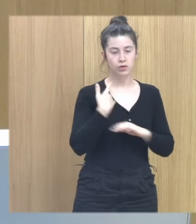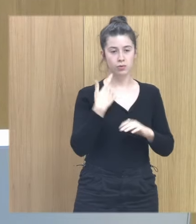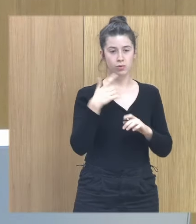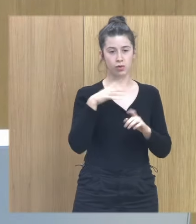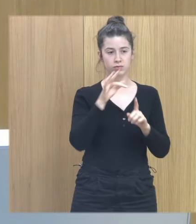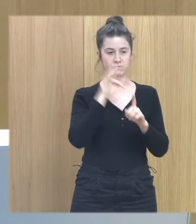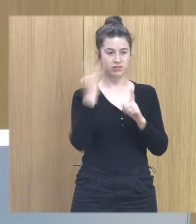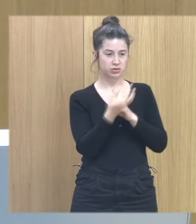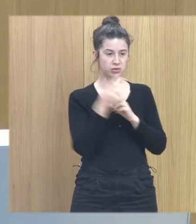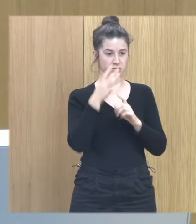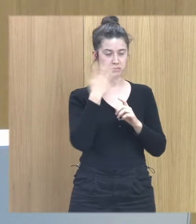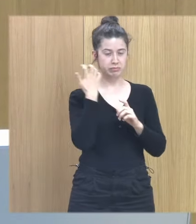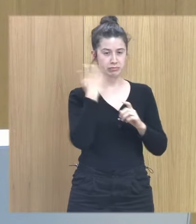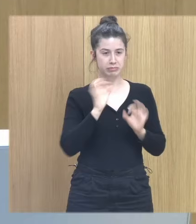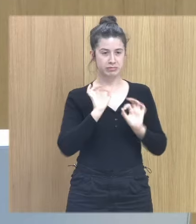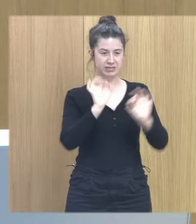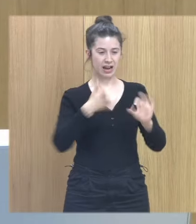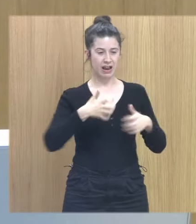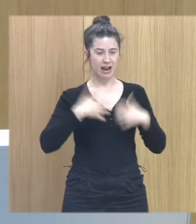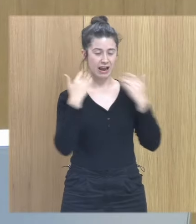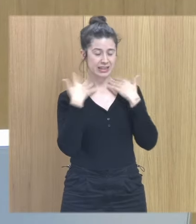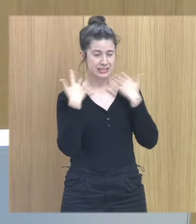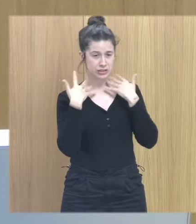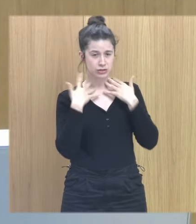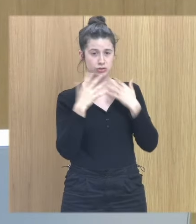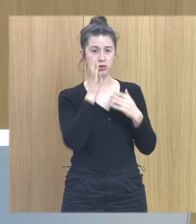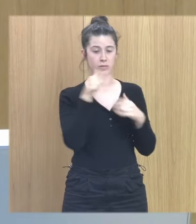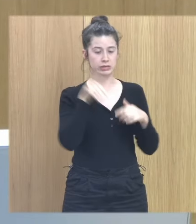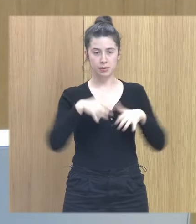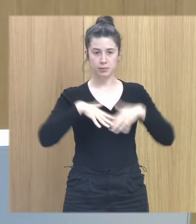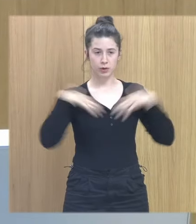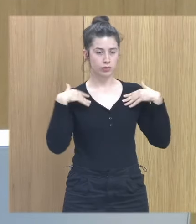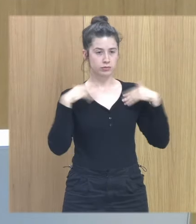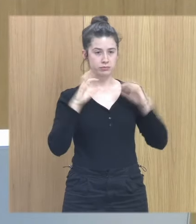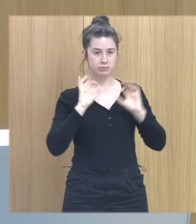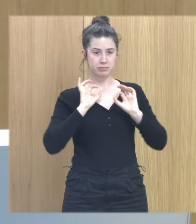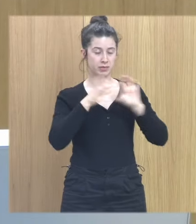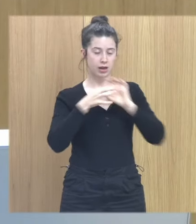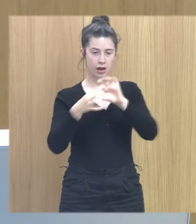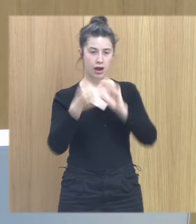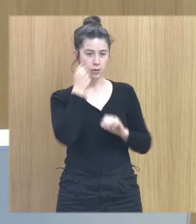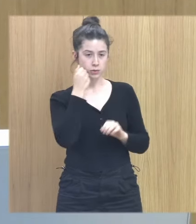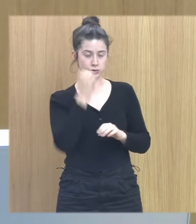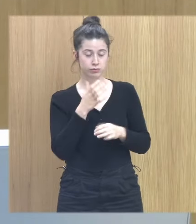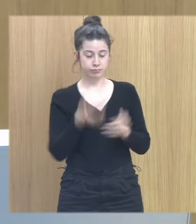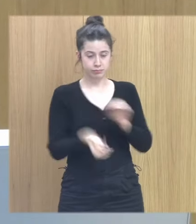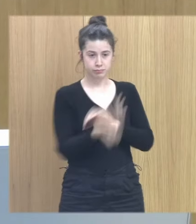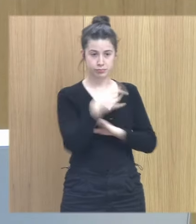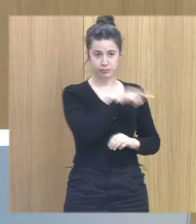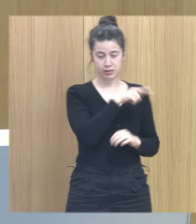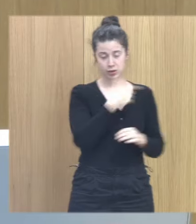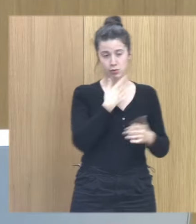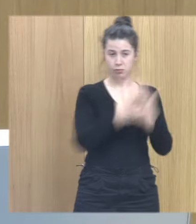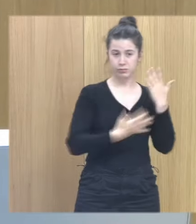sexual infantil, que es el asco. El asco es una emoción absolutamente paradigmática del abuso, que viene de esto, de se me mezcla